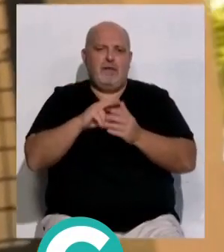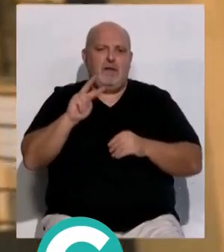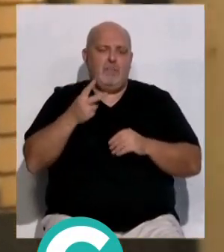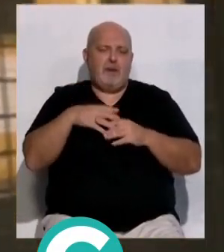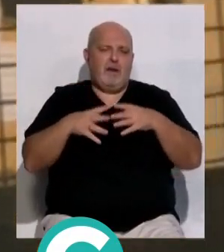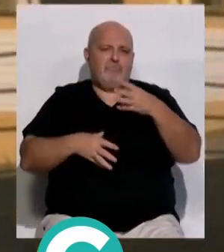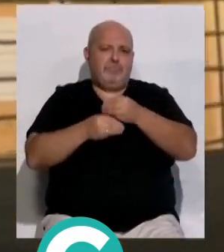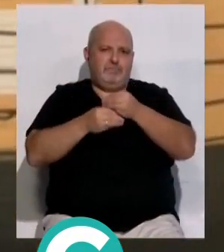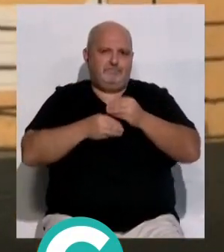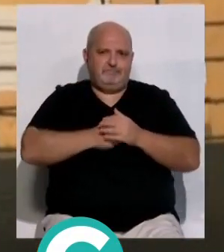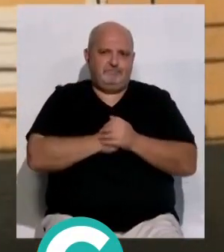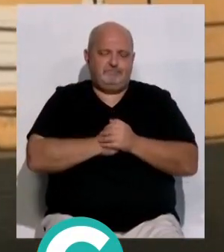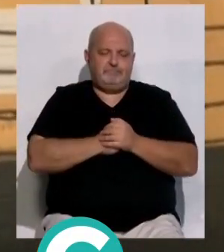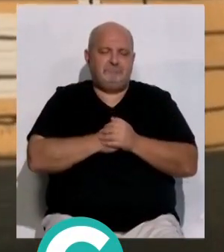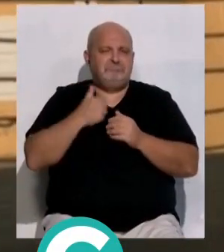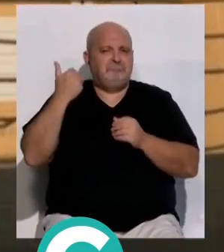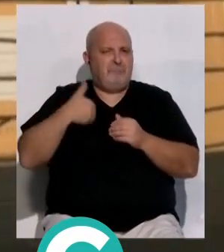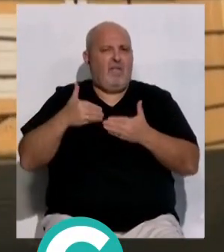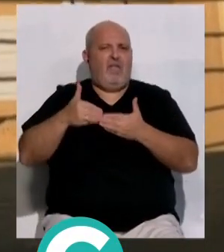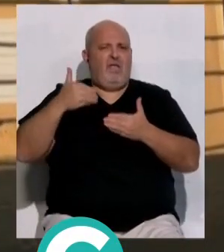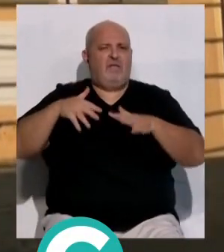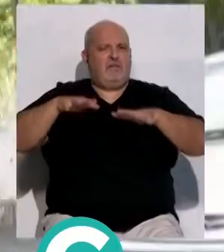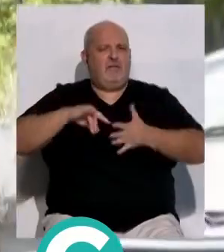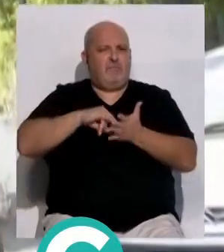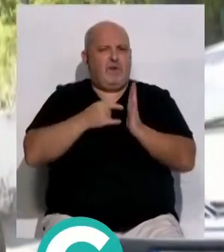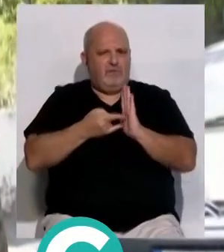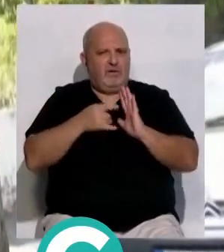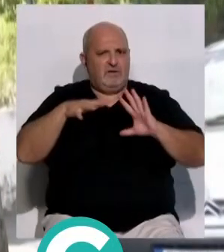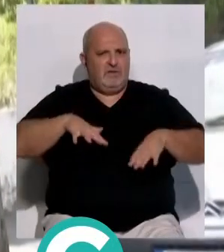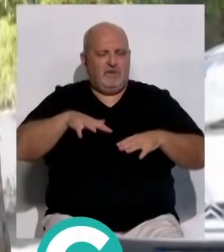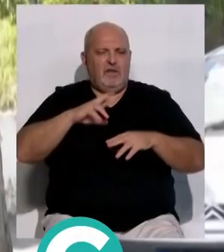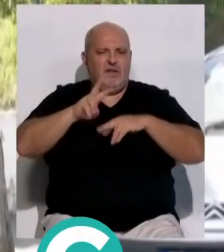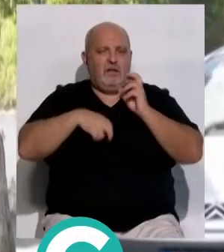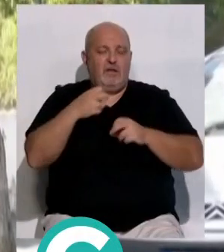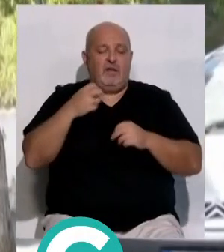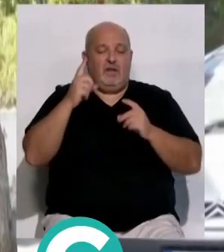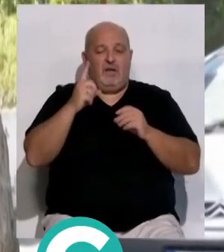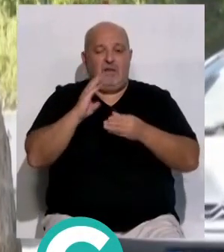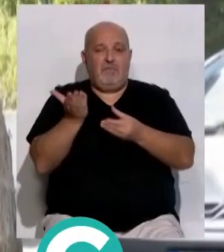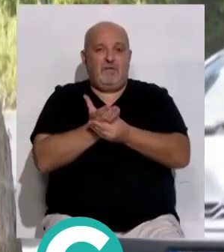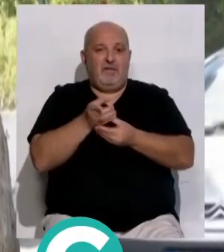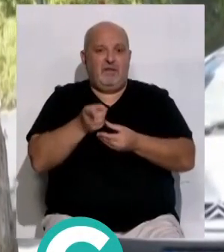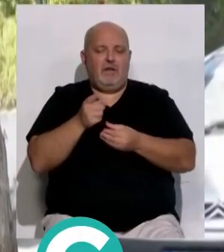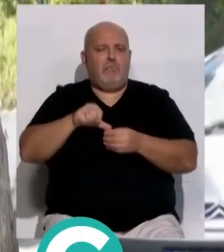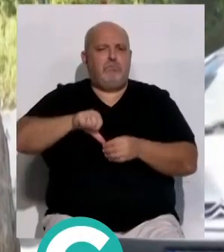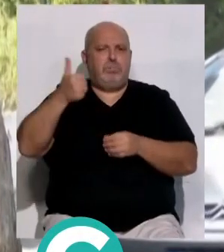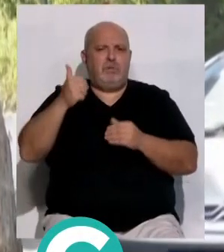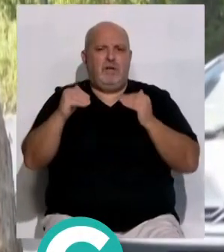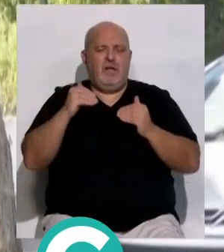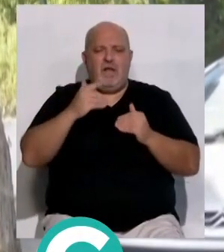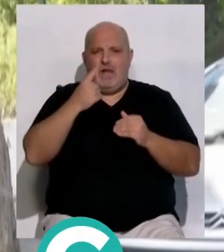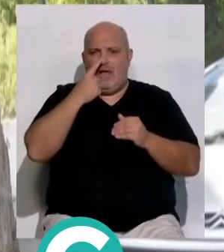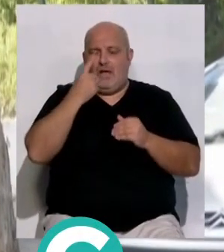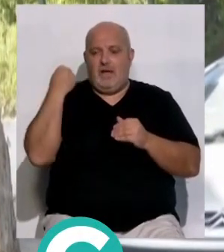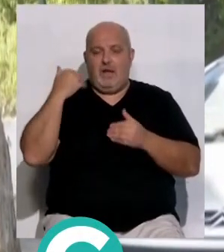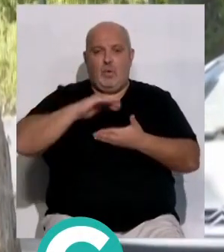para completar el importe. Ya había un proyecto para la remodelación de estas instalaciones y el expediente de licitación se aprobó a principios del